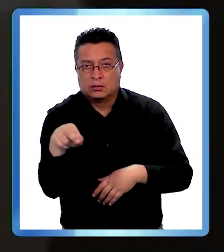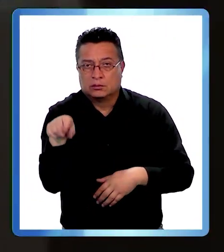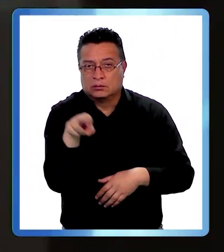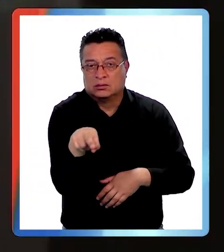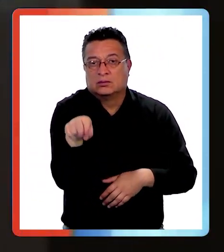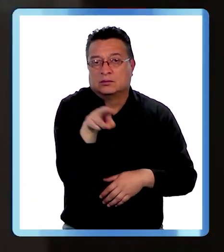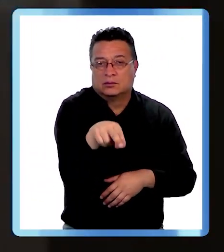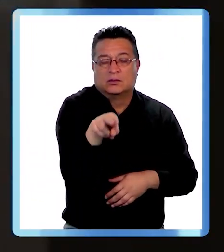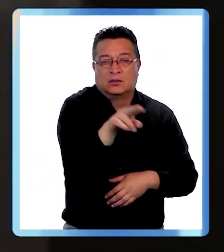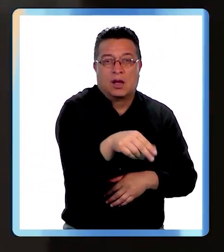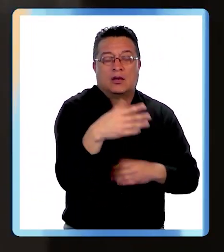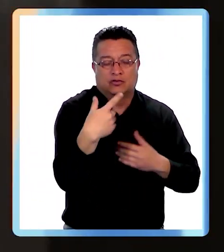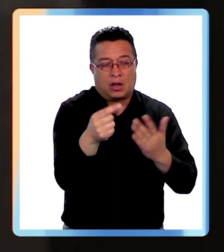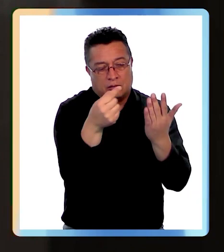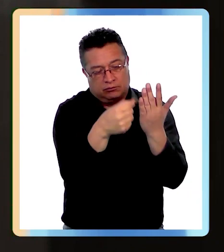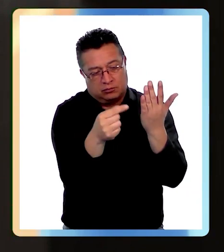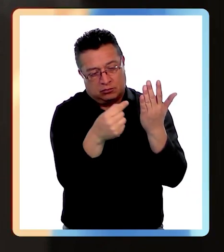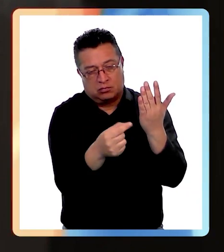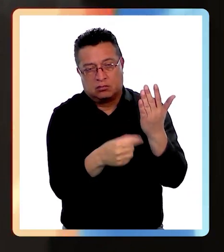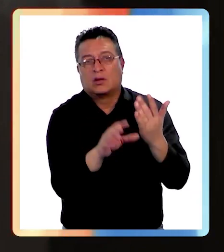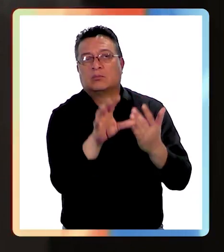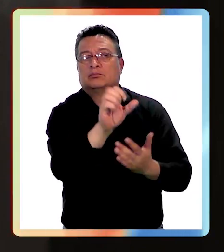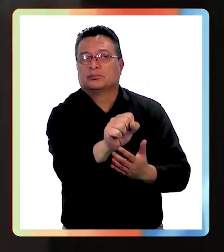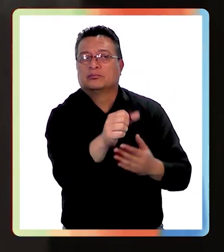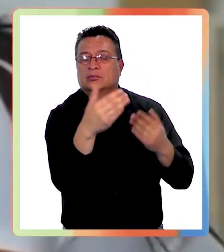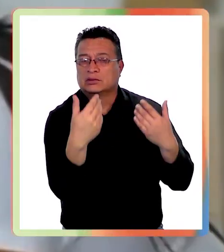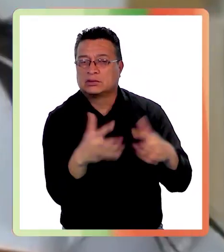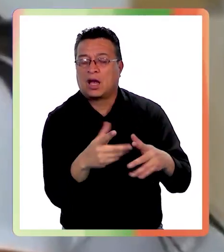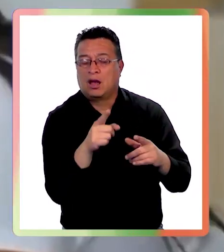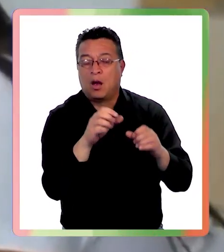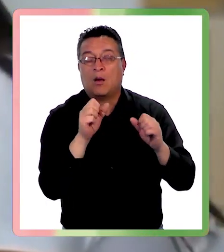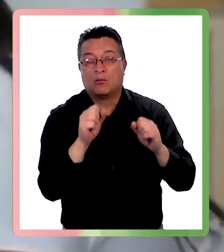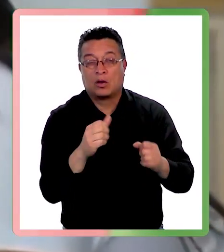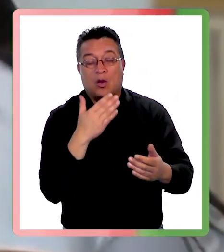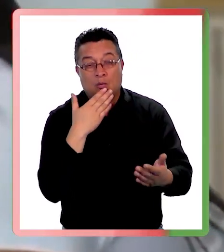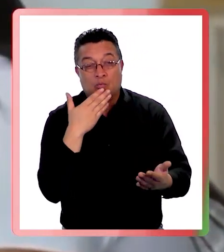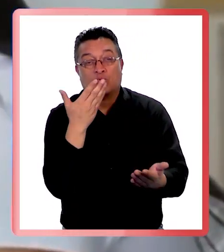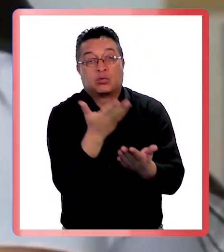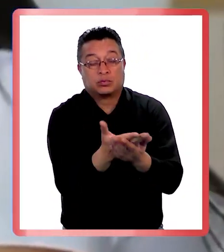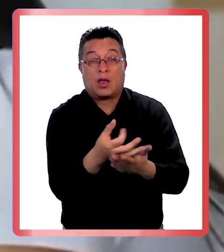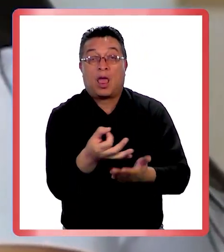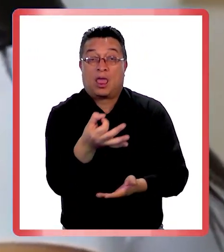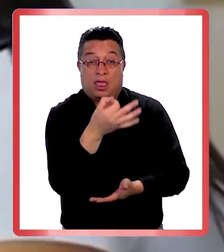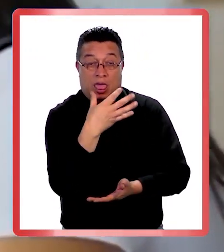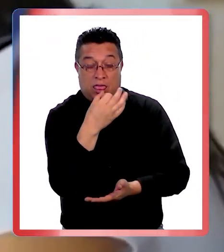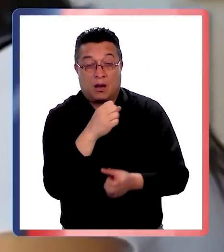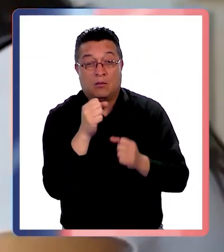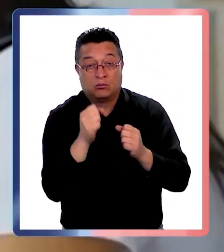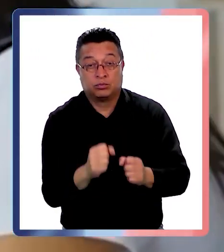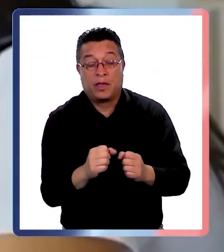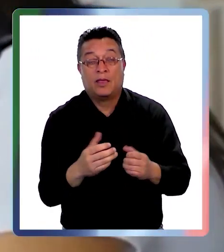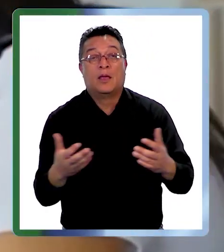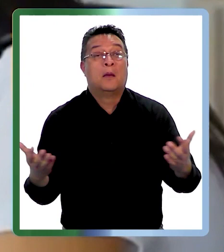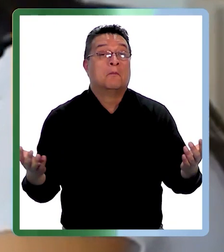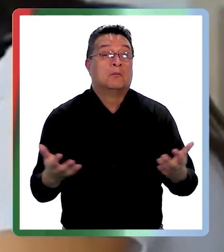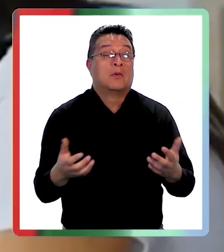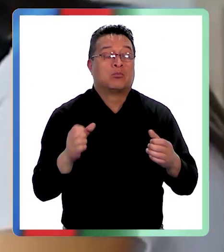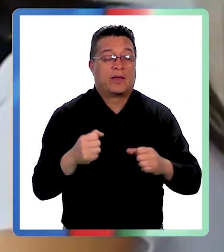recurrentemente y que se les ha hecho el diagnóstico, se les puede proponer usar este medicamento como una forma de